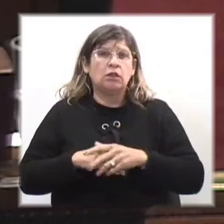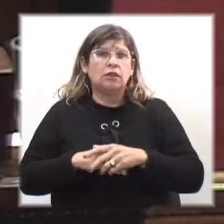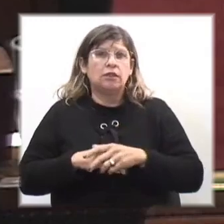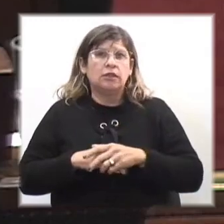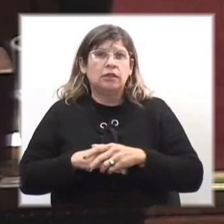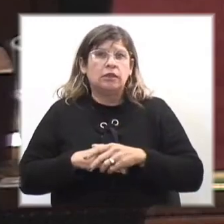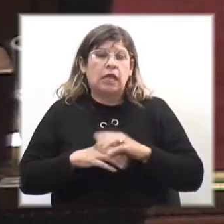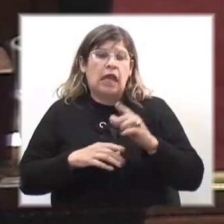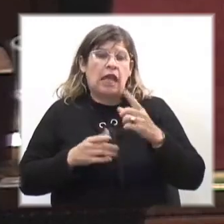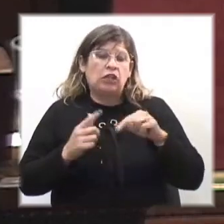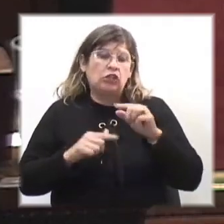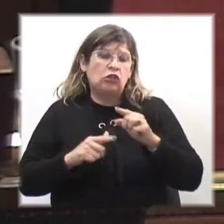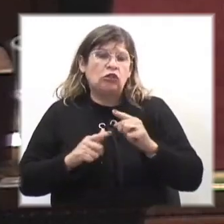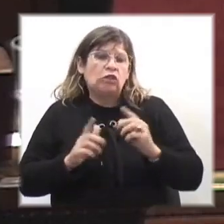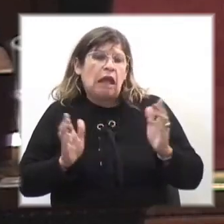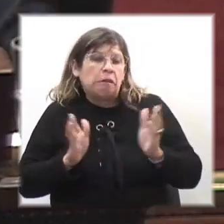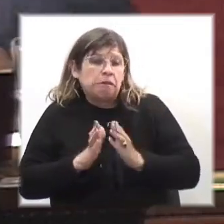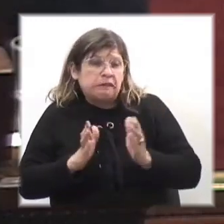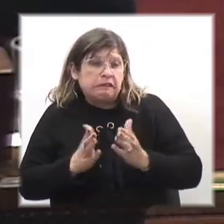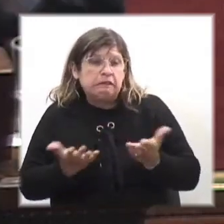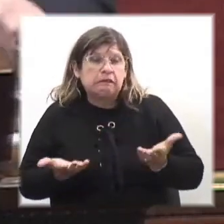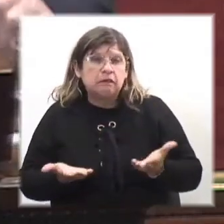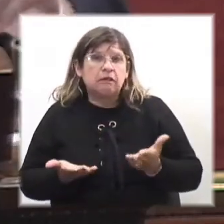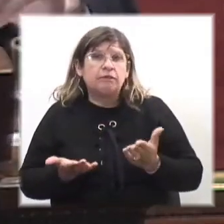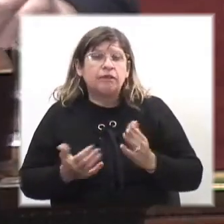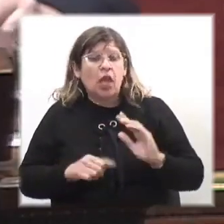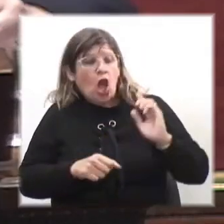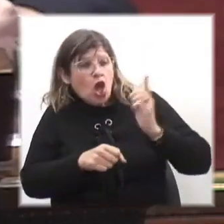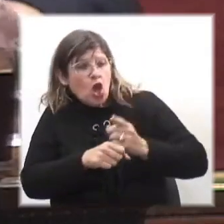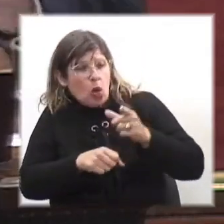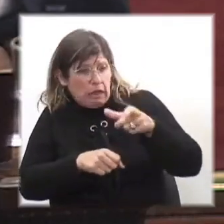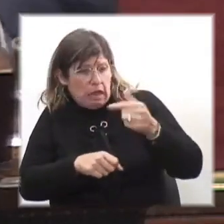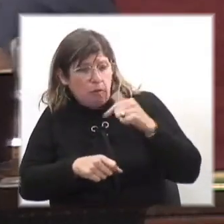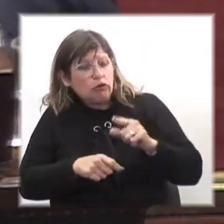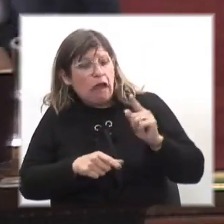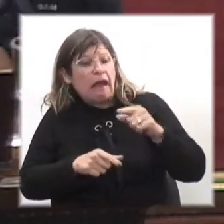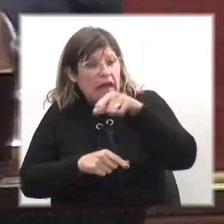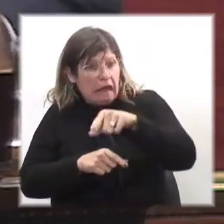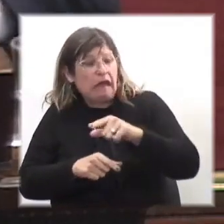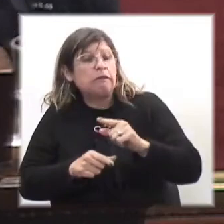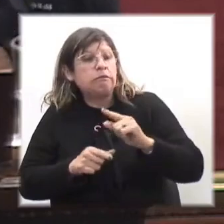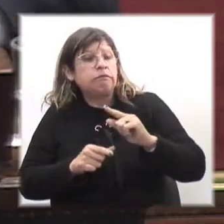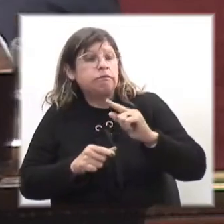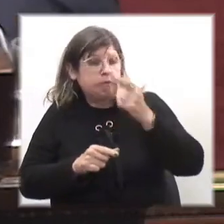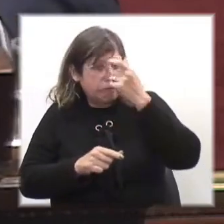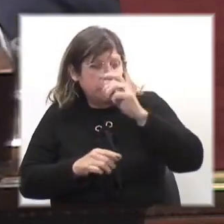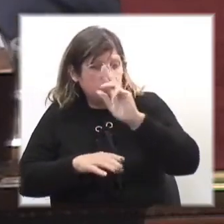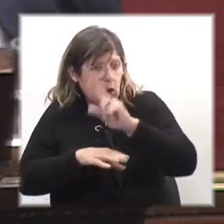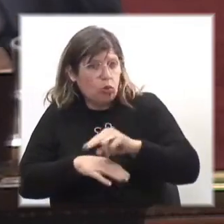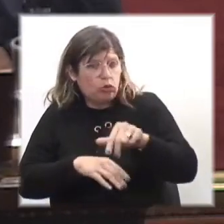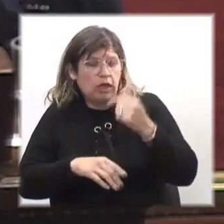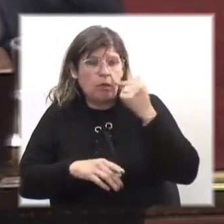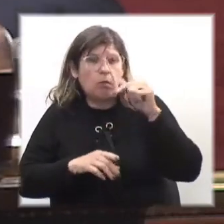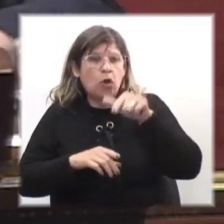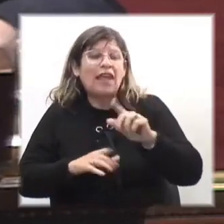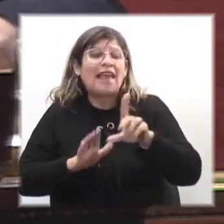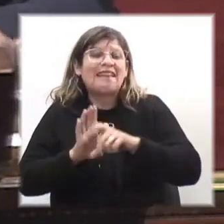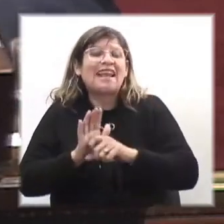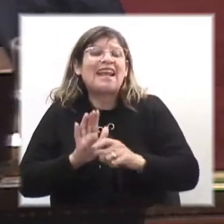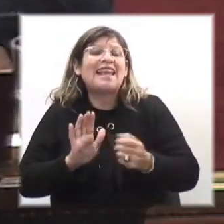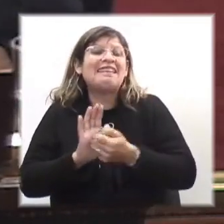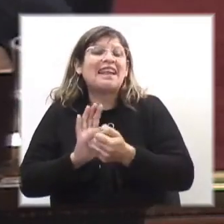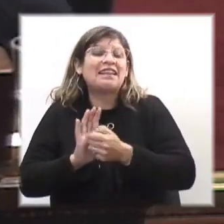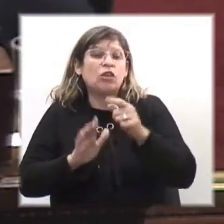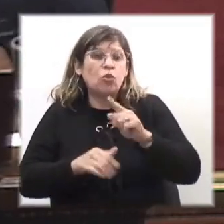pequeño, al chiquito, lo obligamos a bancarizar porque esta ley y este artículo lo